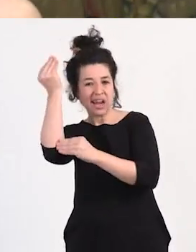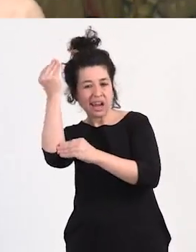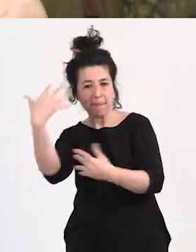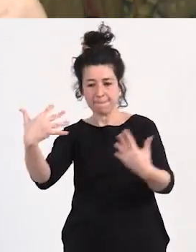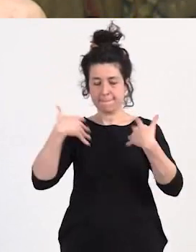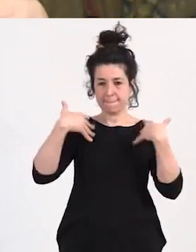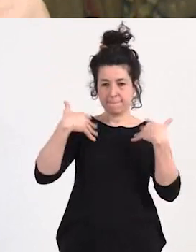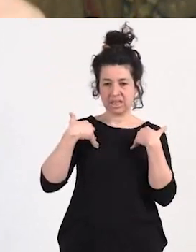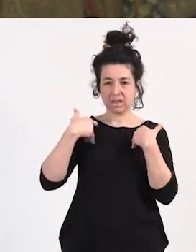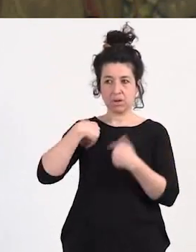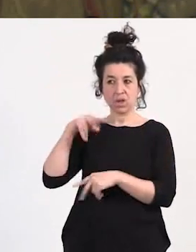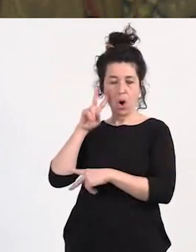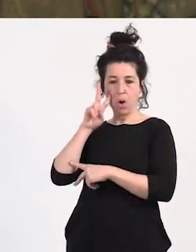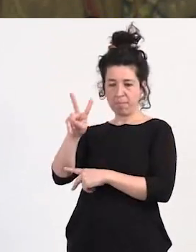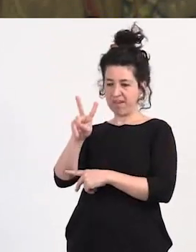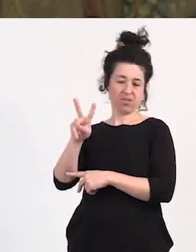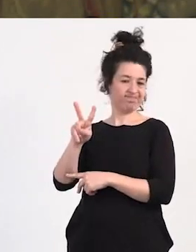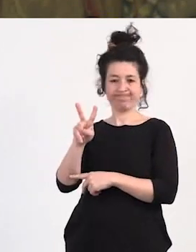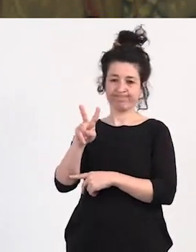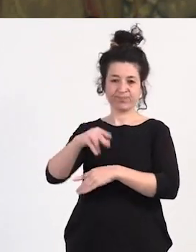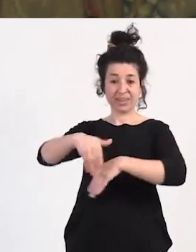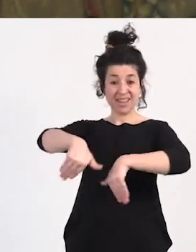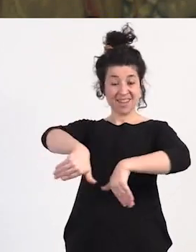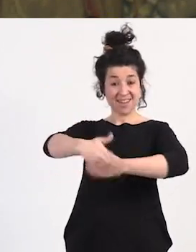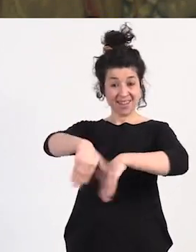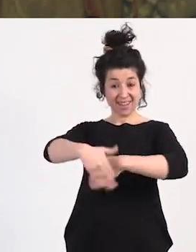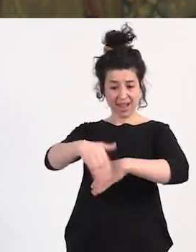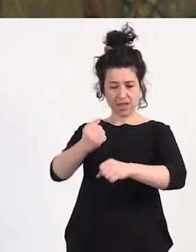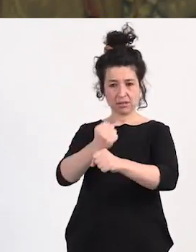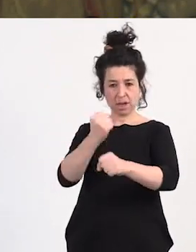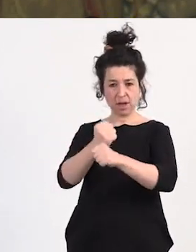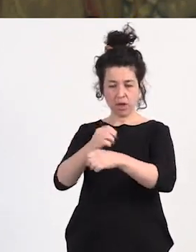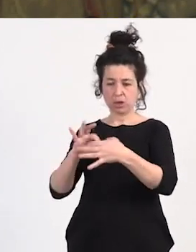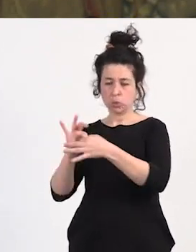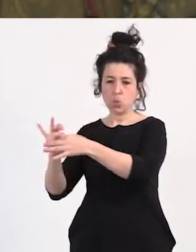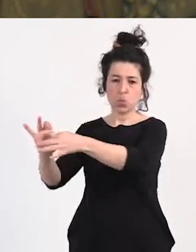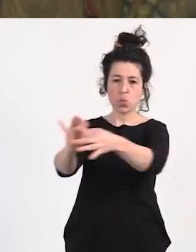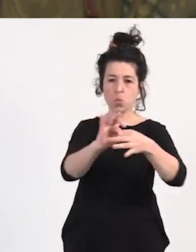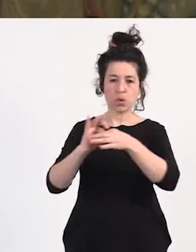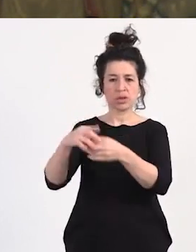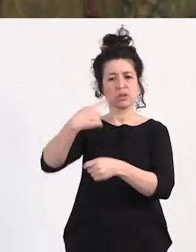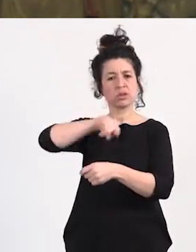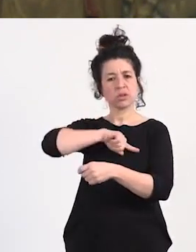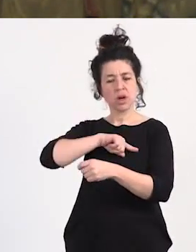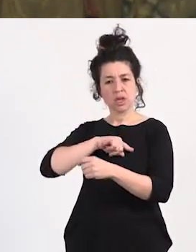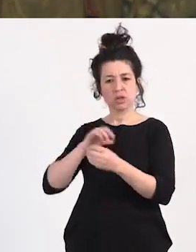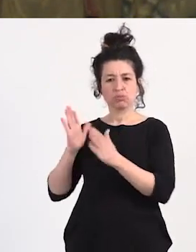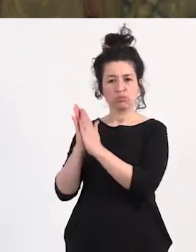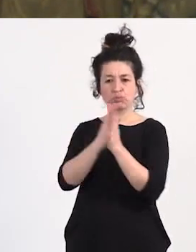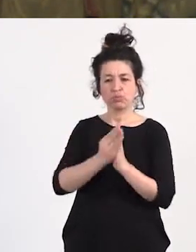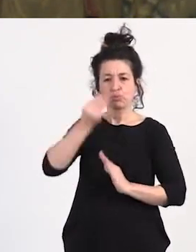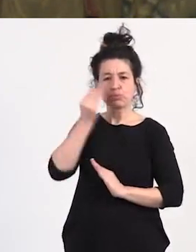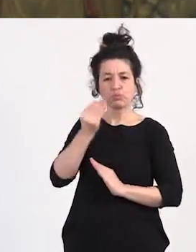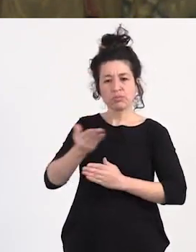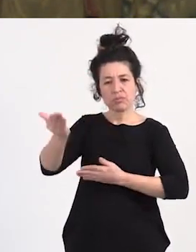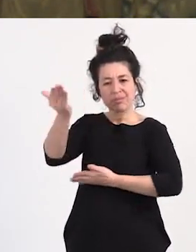veo es absoluta unión en las trabajadoras que trabajan en la calle somos muy buenas compañeras nos ayudamos